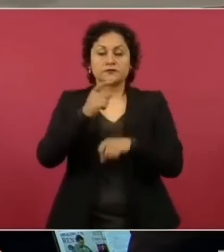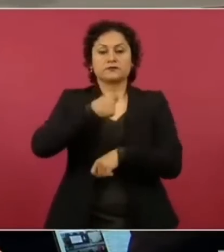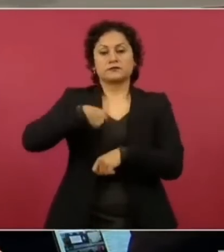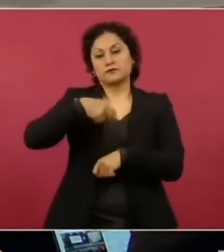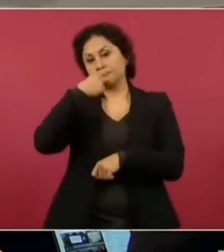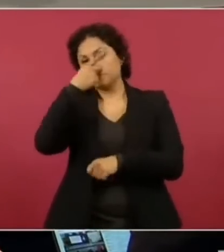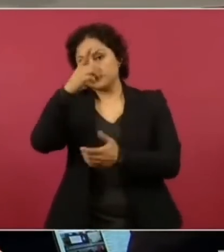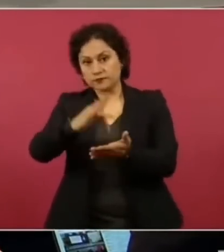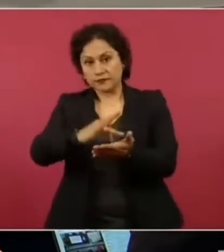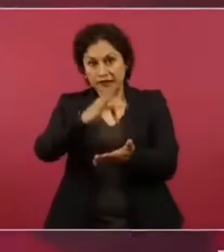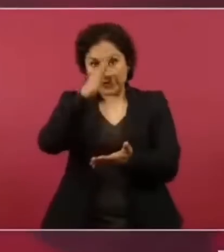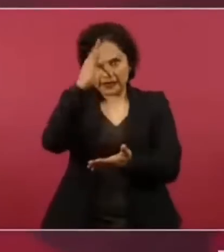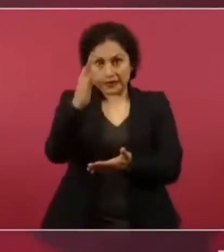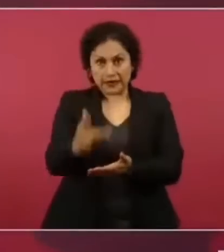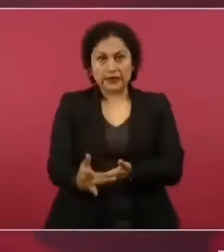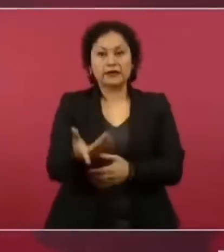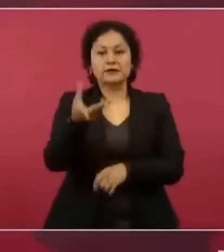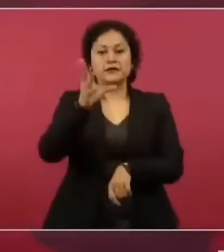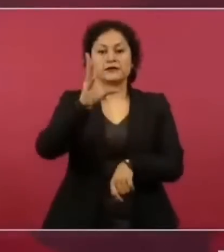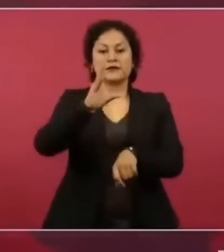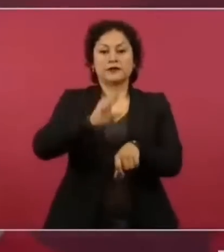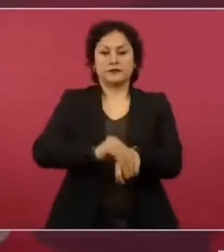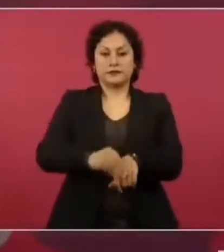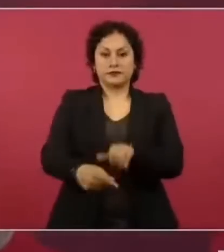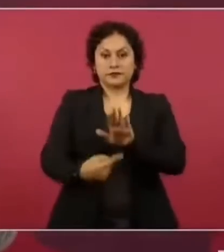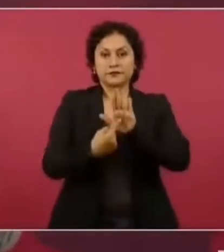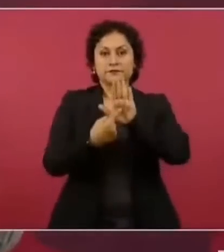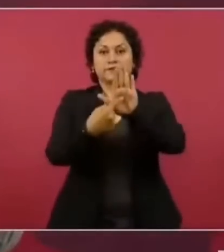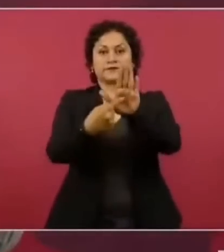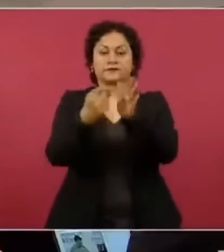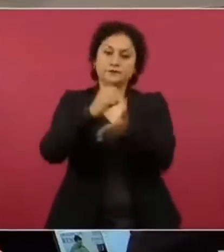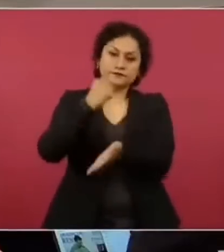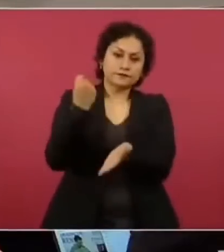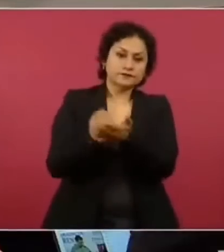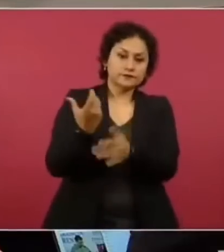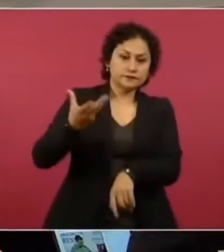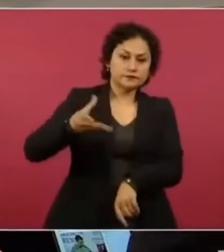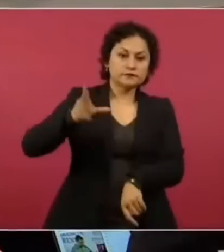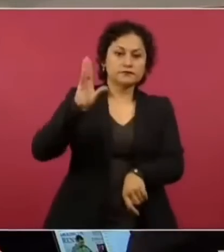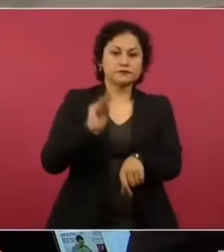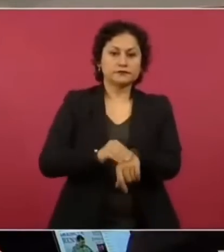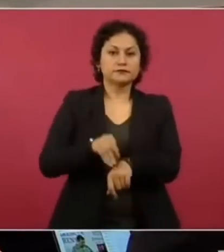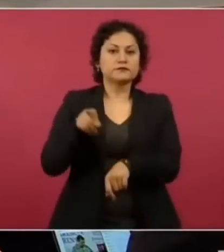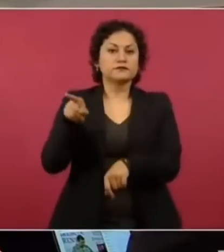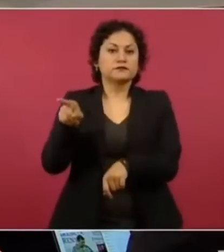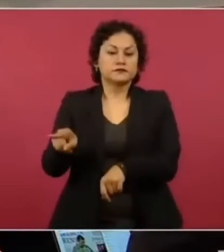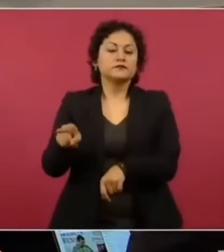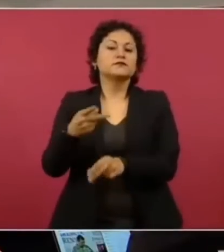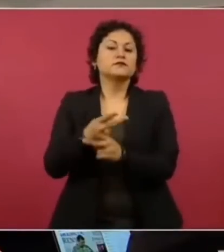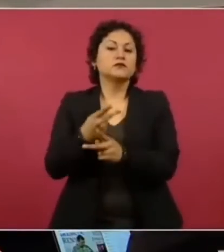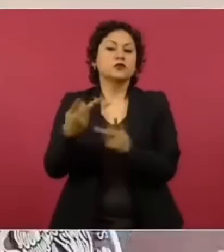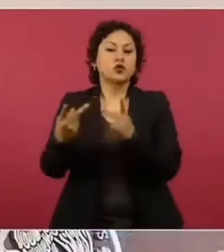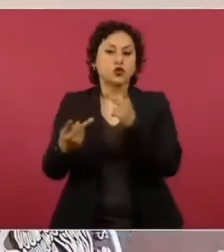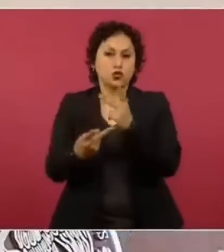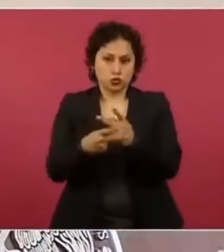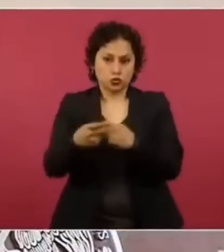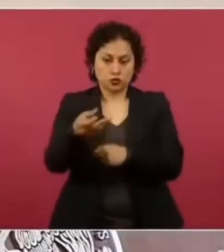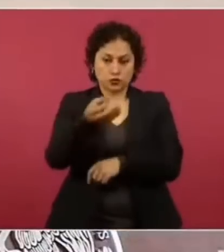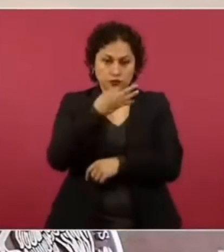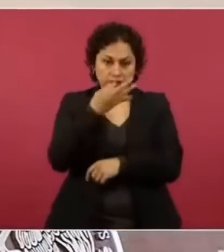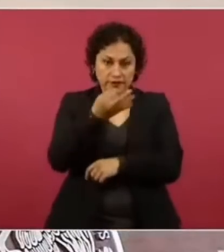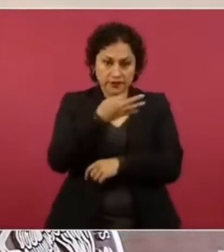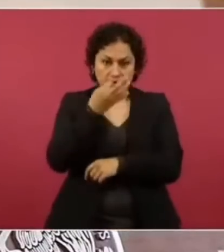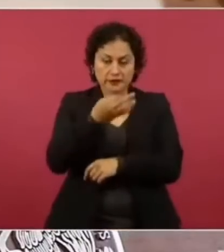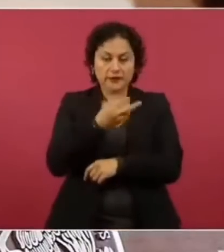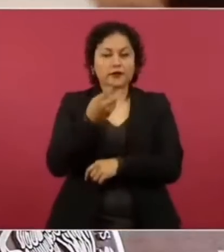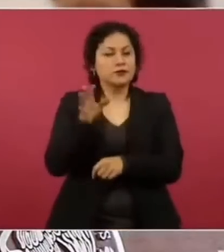para presentar la cancelación del registro sanitario de un medicamento y esta cancelación se